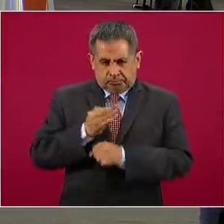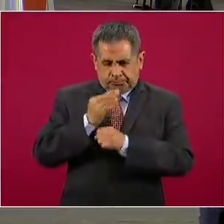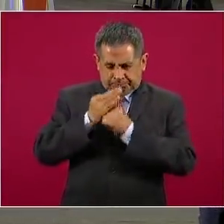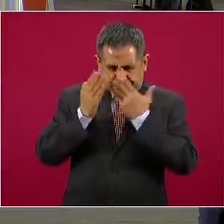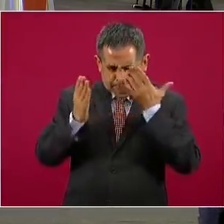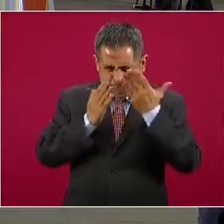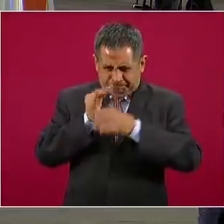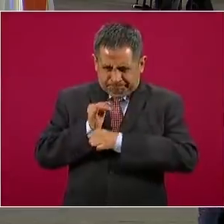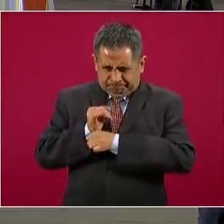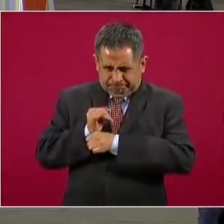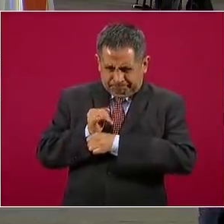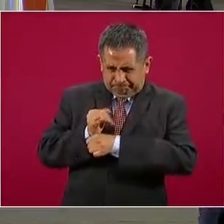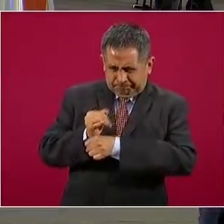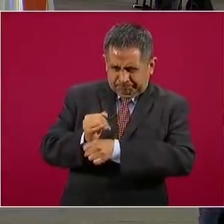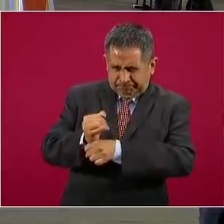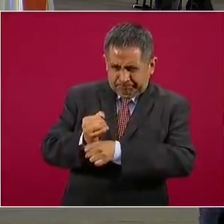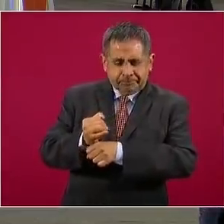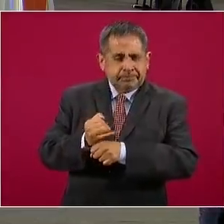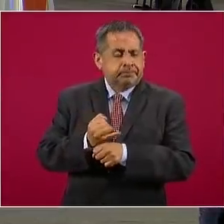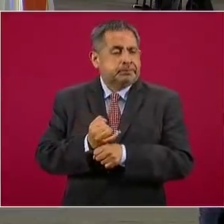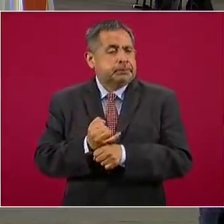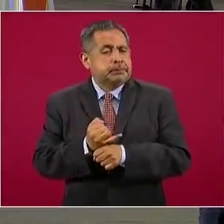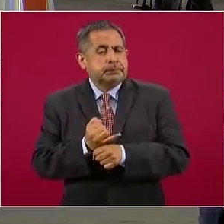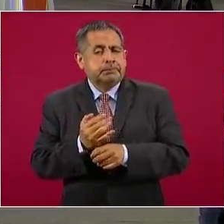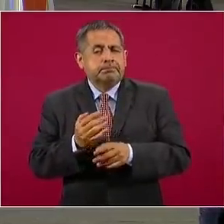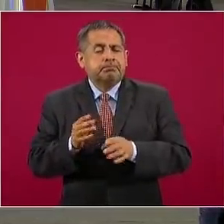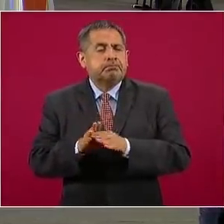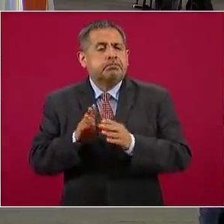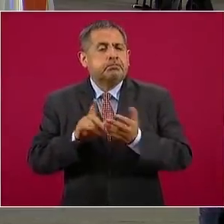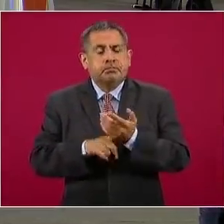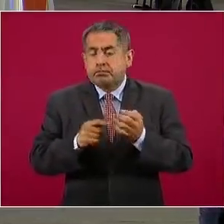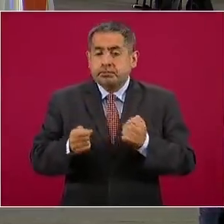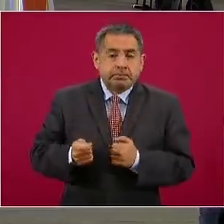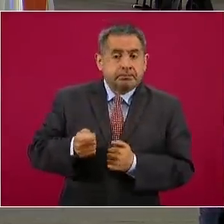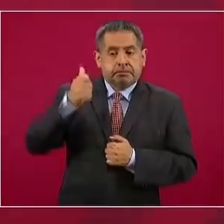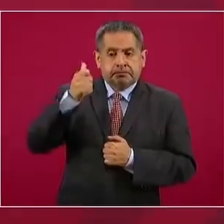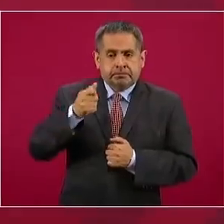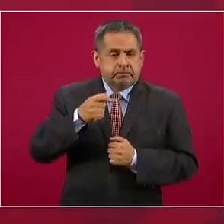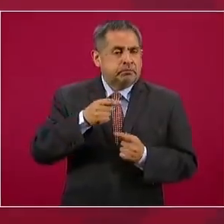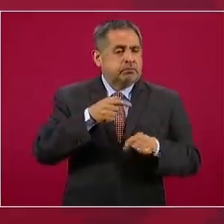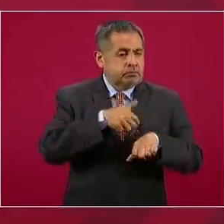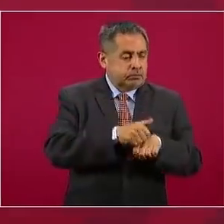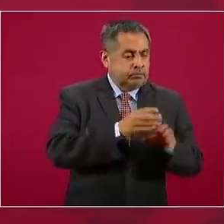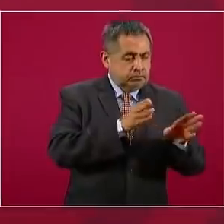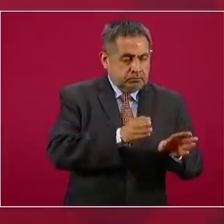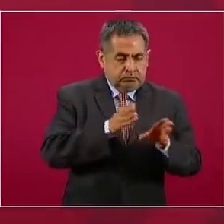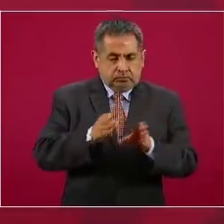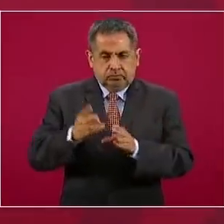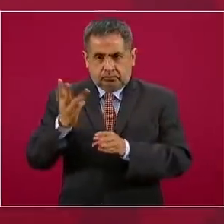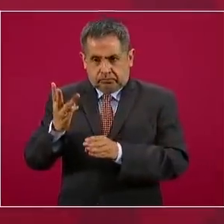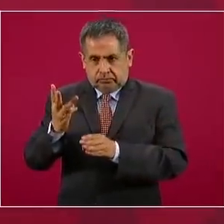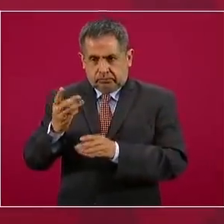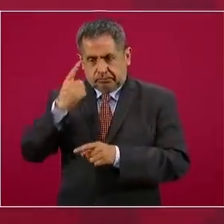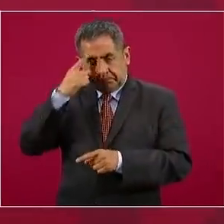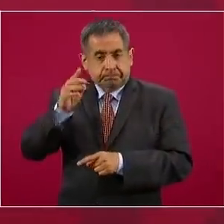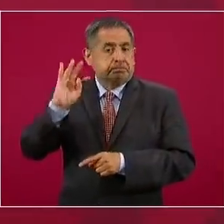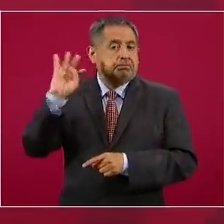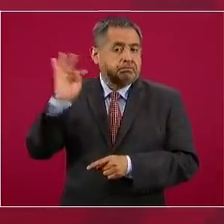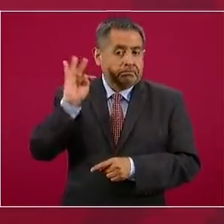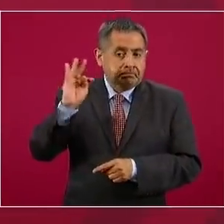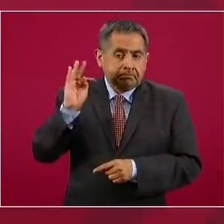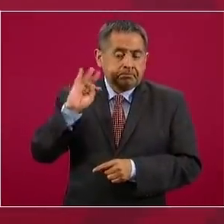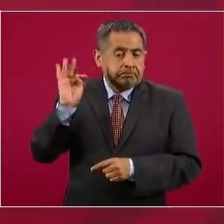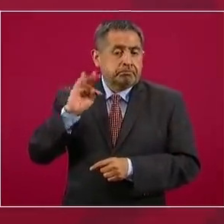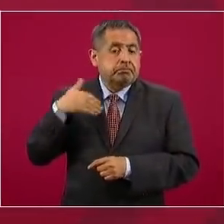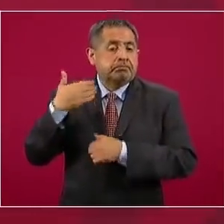es el primer ensayo clínico fase 3 en México de vacuna candidata contra